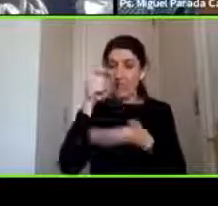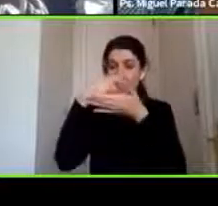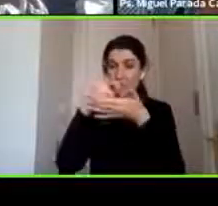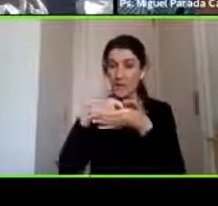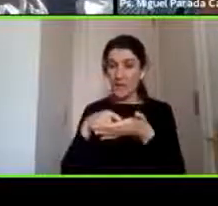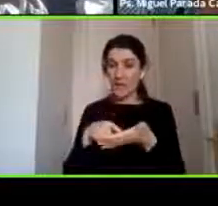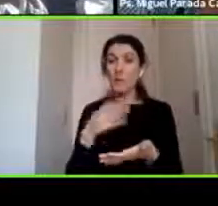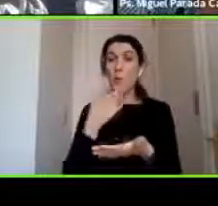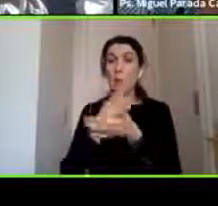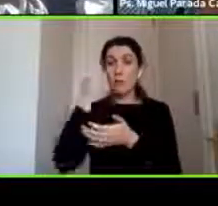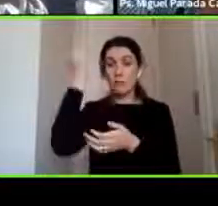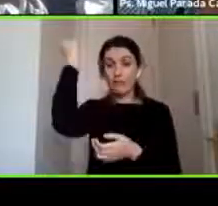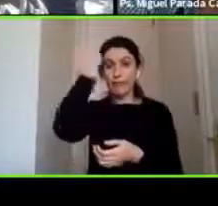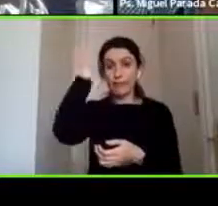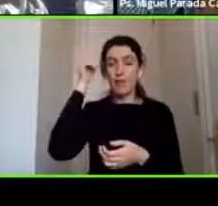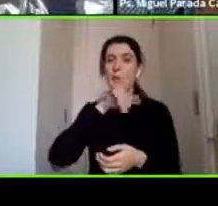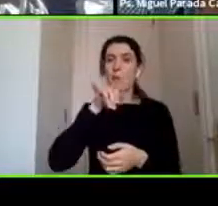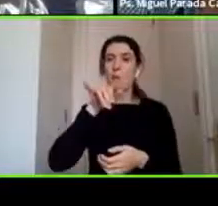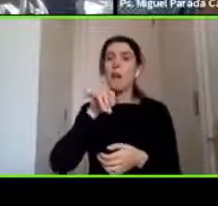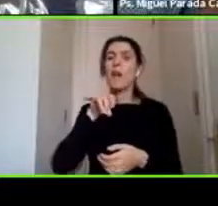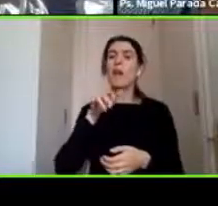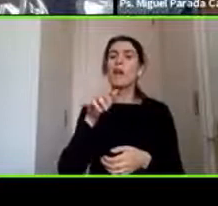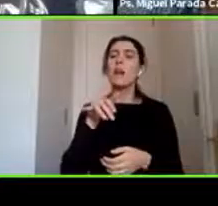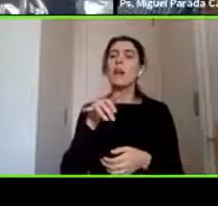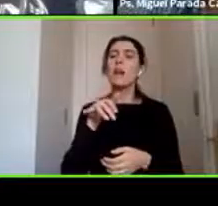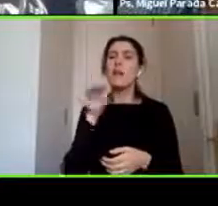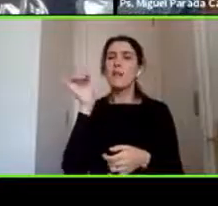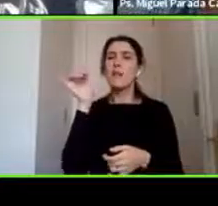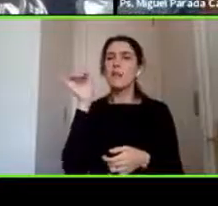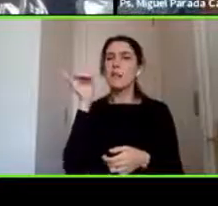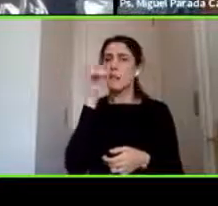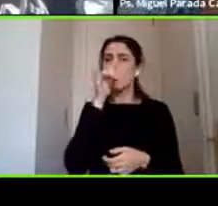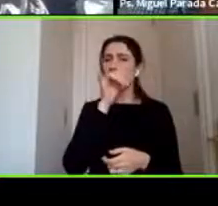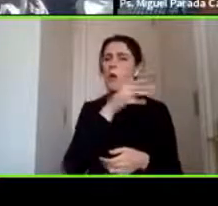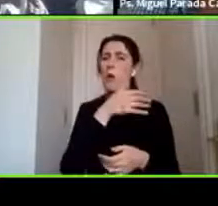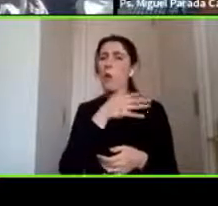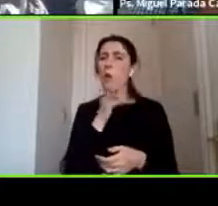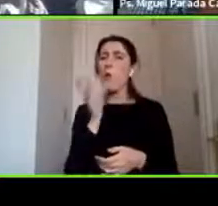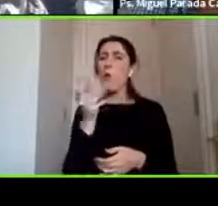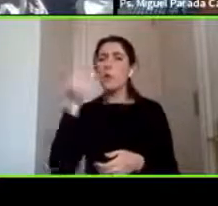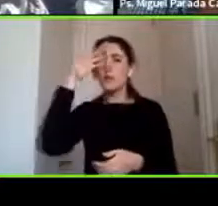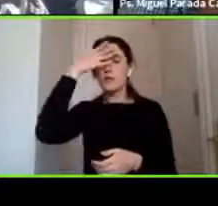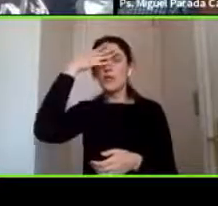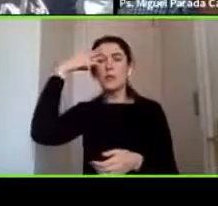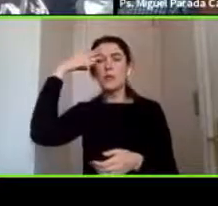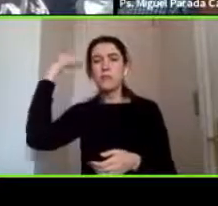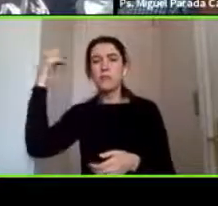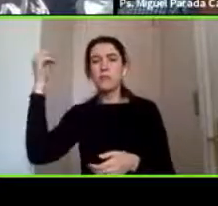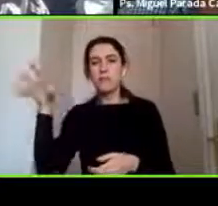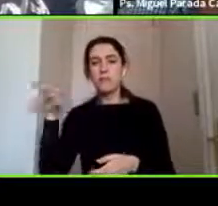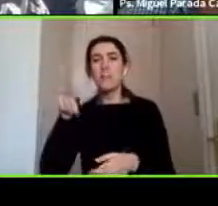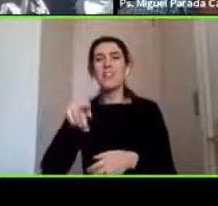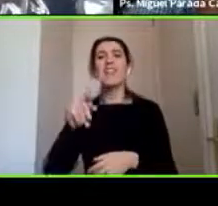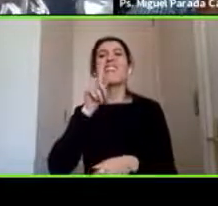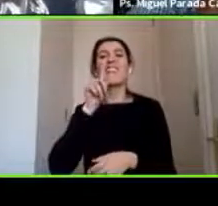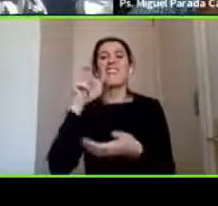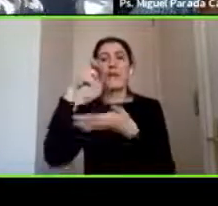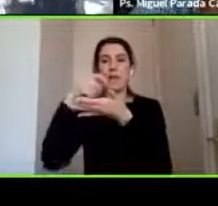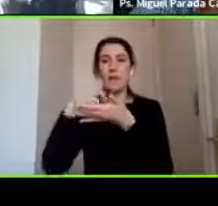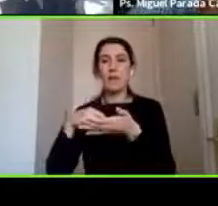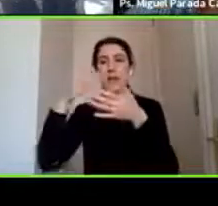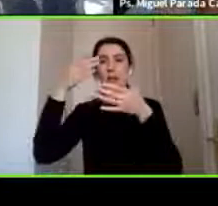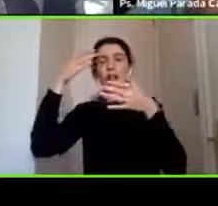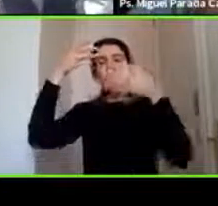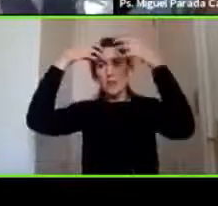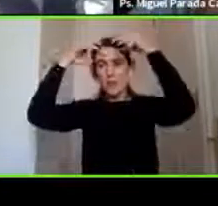acercamiento a ver cómo está lo hacía un neuropsicólogo y el neuropsicólogo era una figura súper importante en ese proceso que